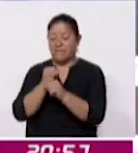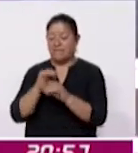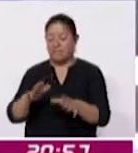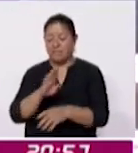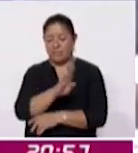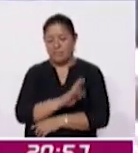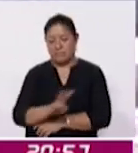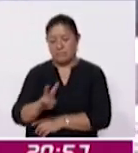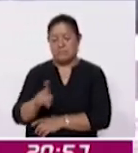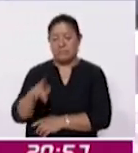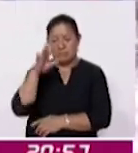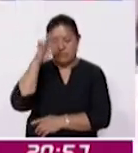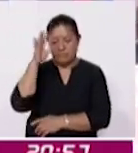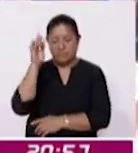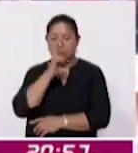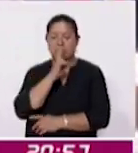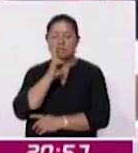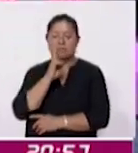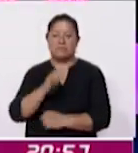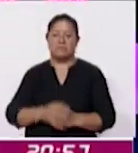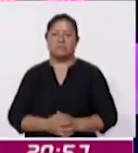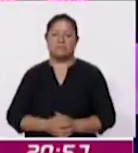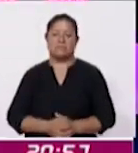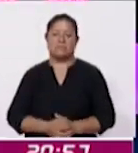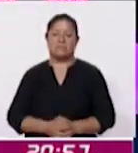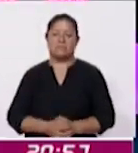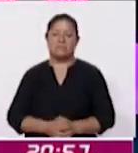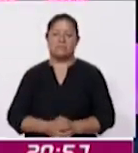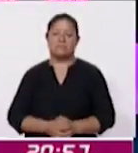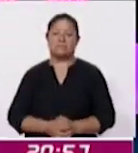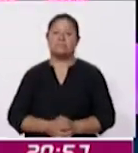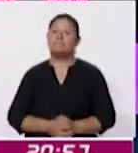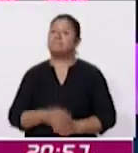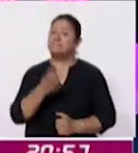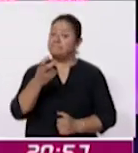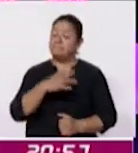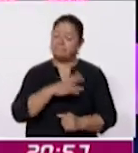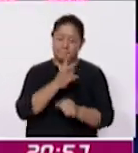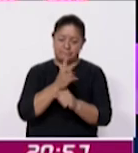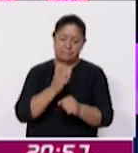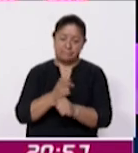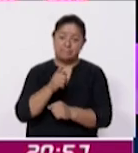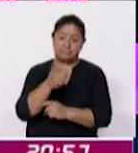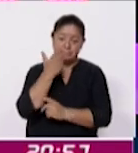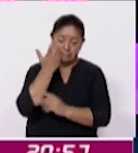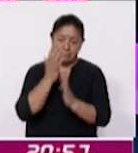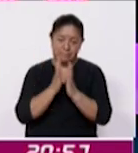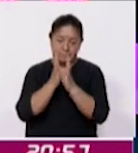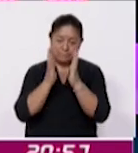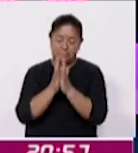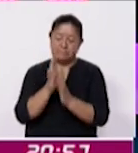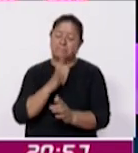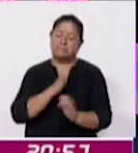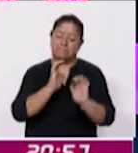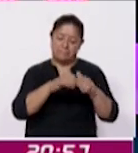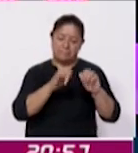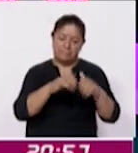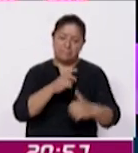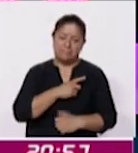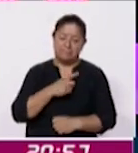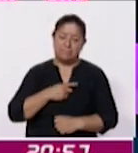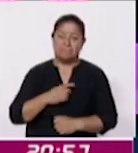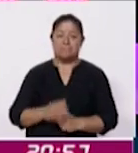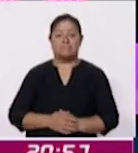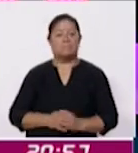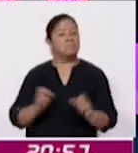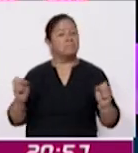Beatriz Vázquez Coracit Noticias Ahí tiene esta convocatoria y si usted desea participar hay que inscribirse Ya nos